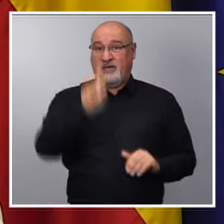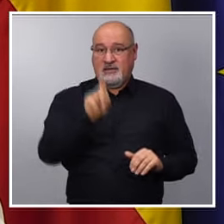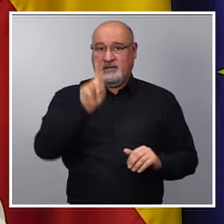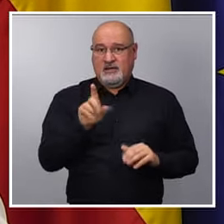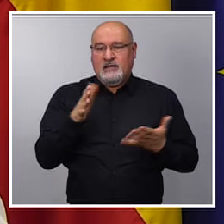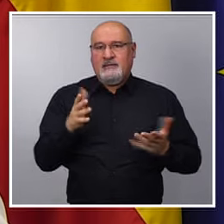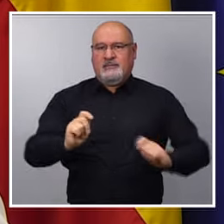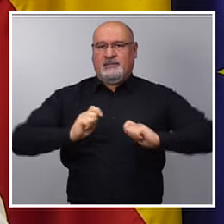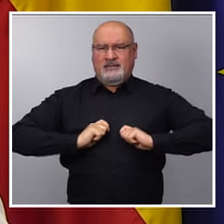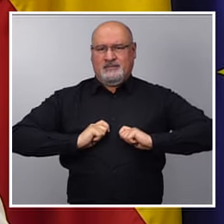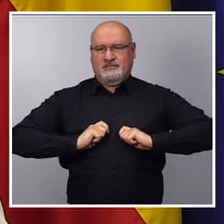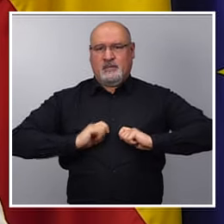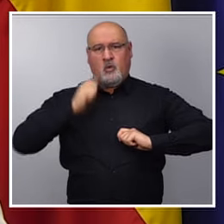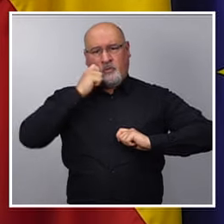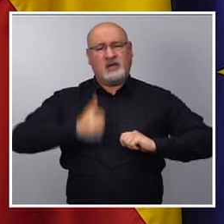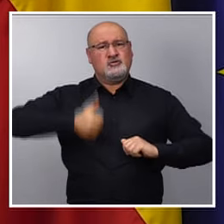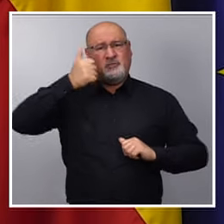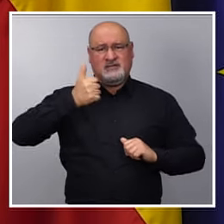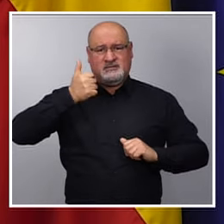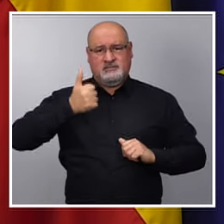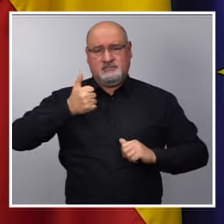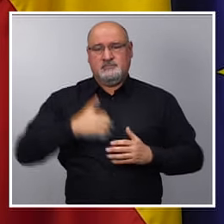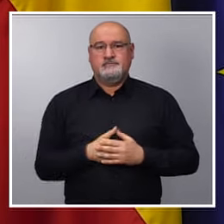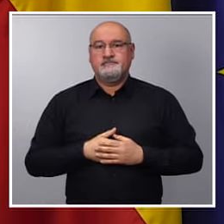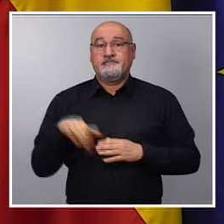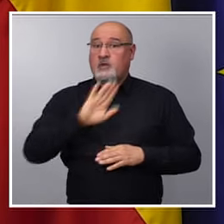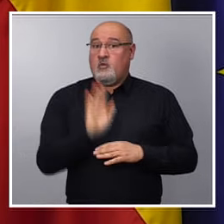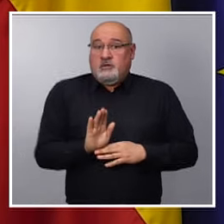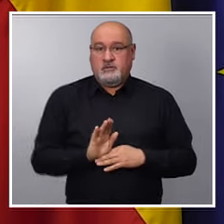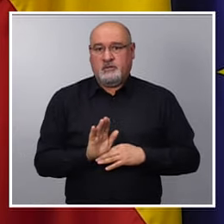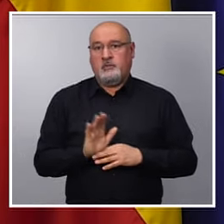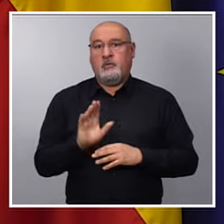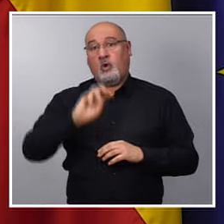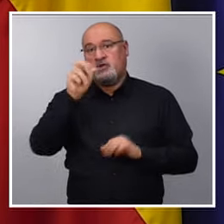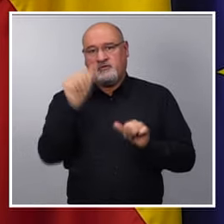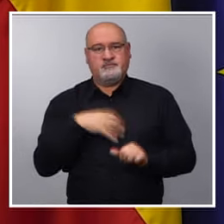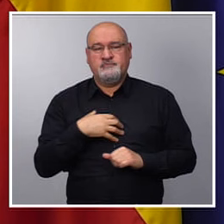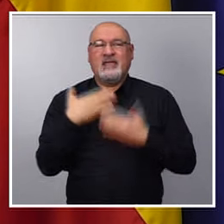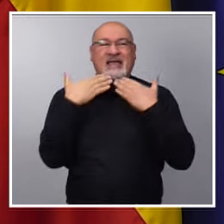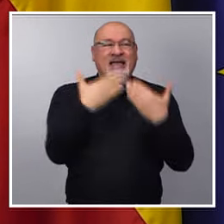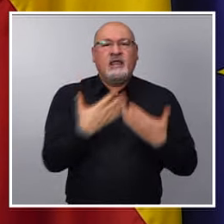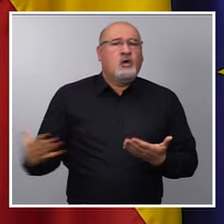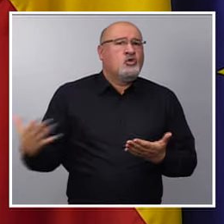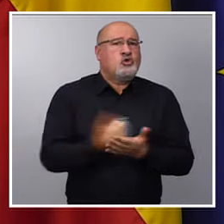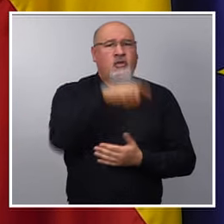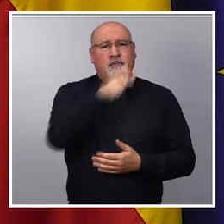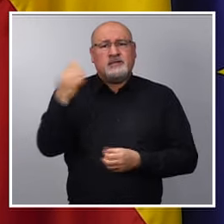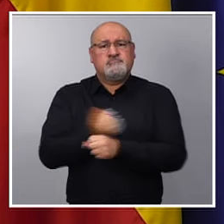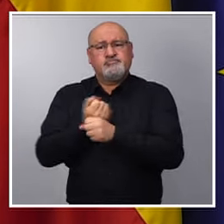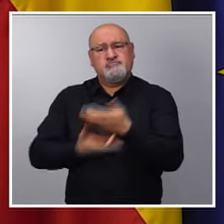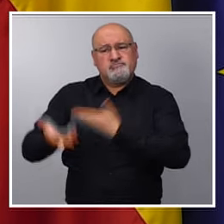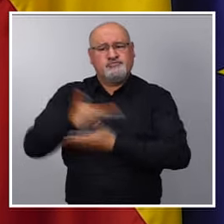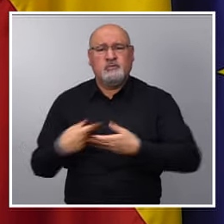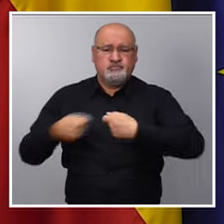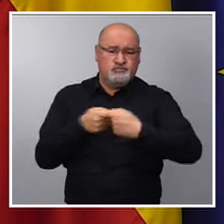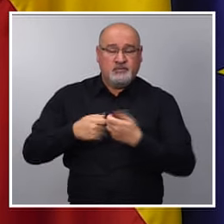más humanos. Termino como no puede ser de otra manera dando las gracias a todas las personas que han hecho posible que lleguemos hoy